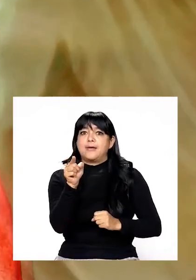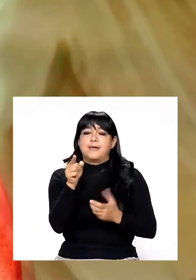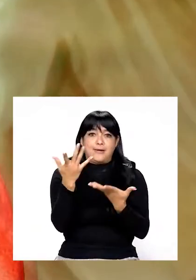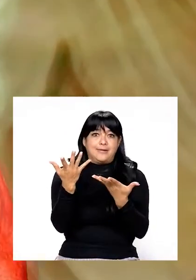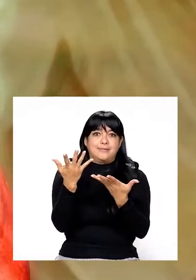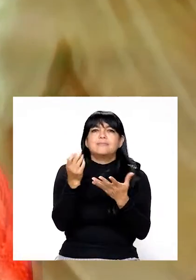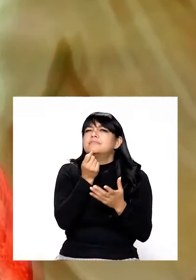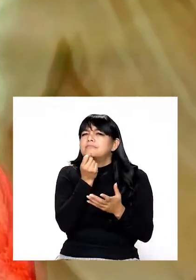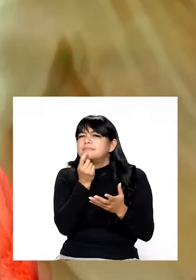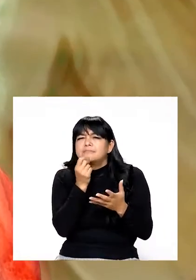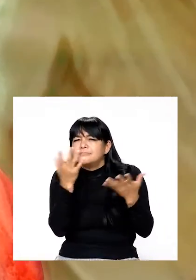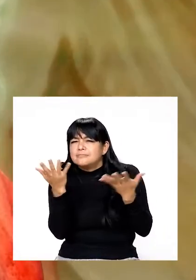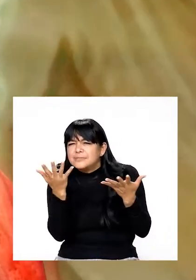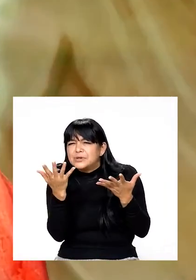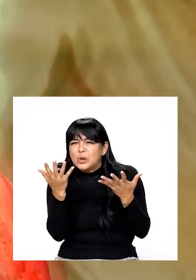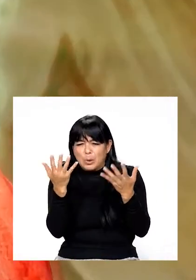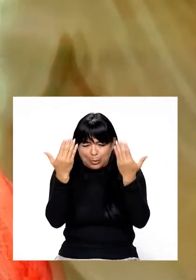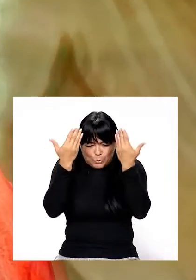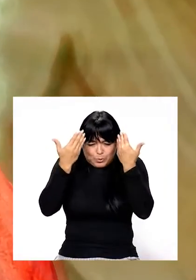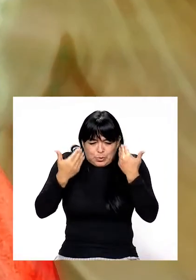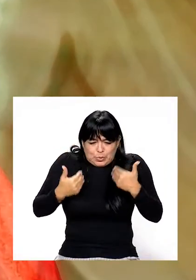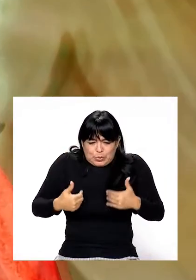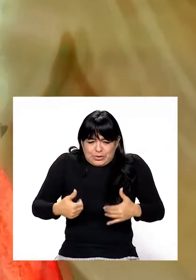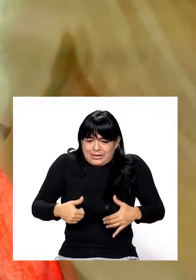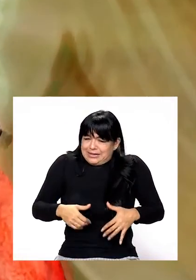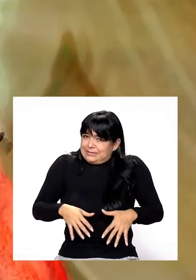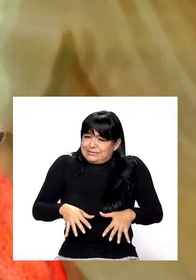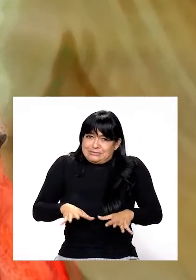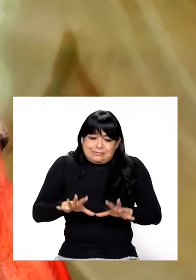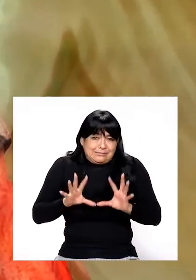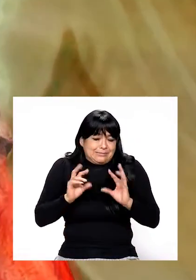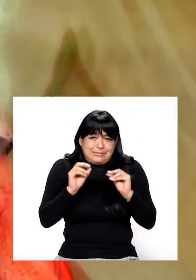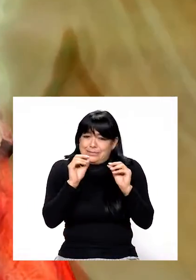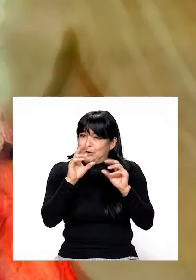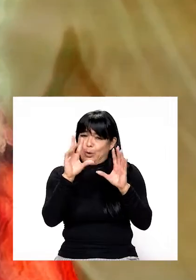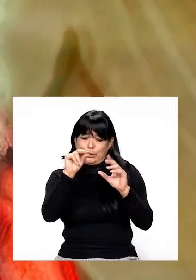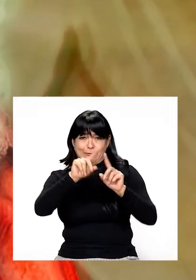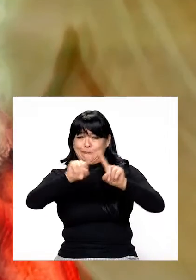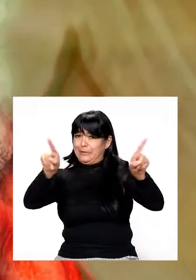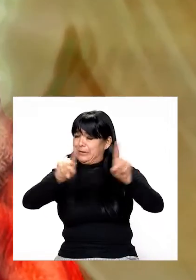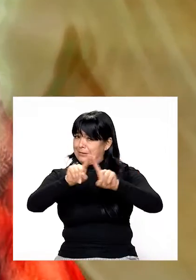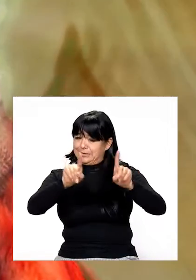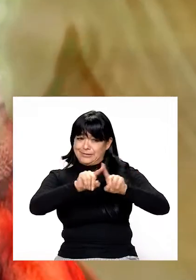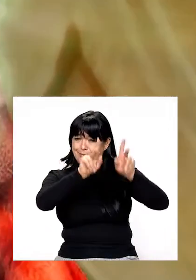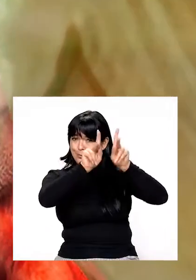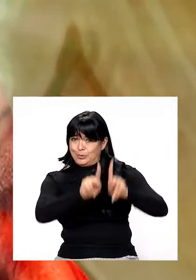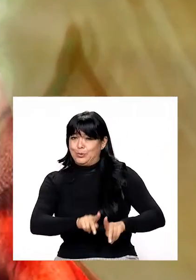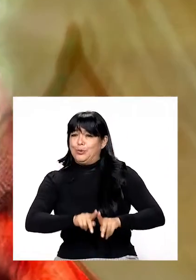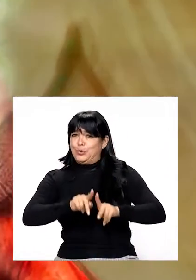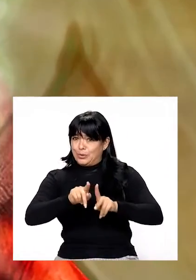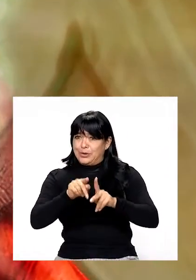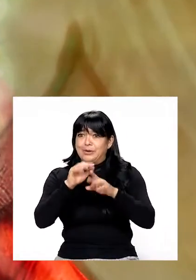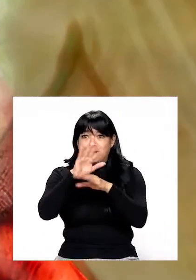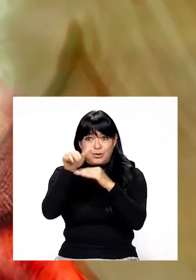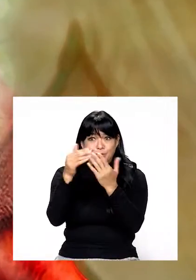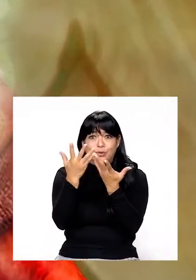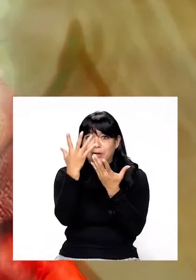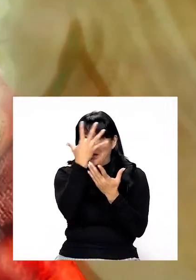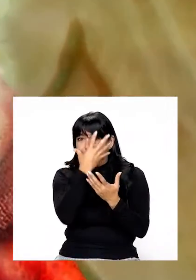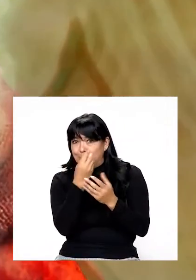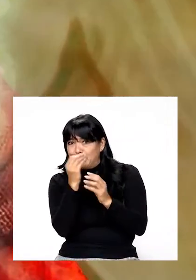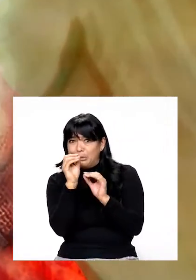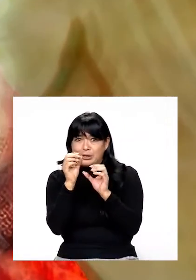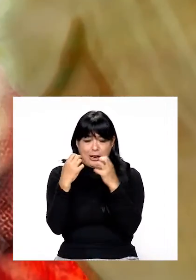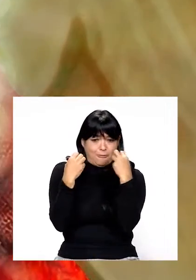terribles. Era, en fin, algo así como una excepción a la regla general, que se supone